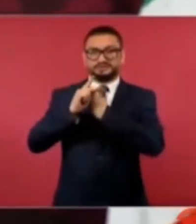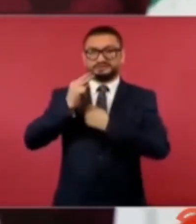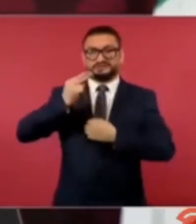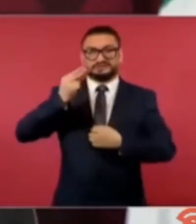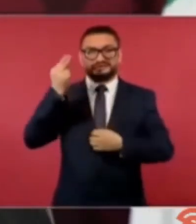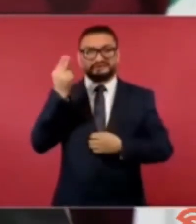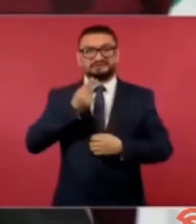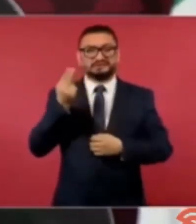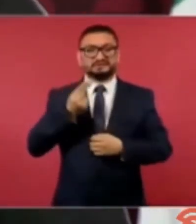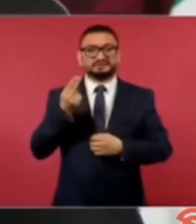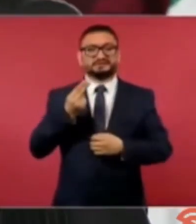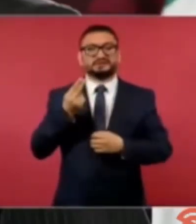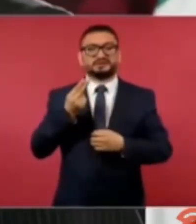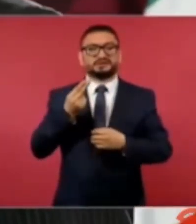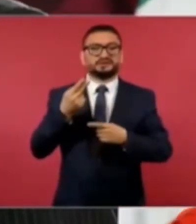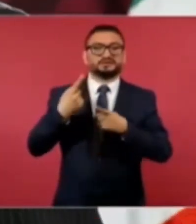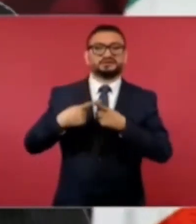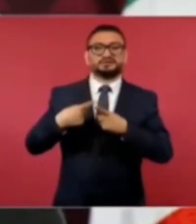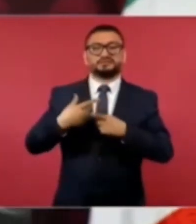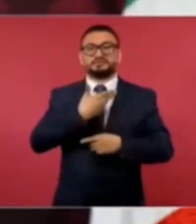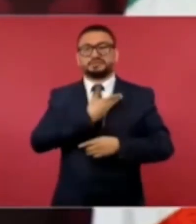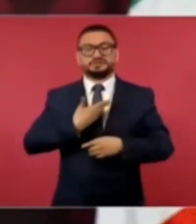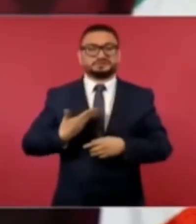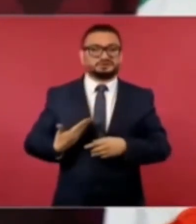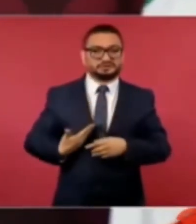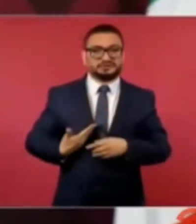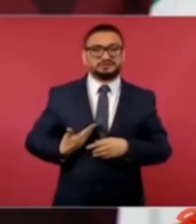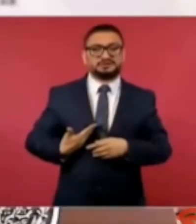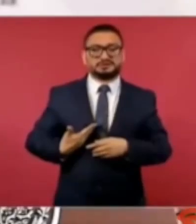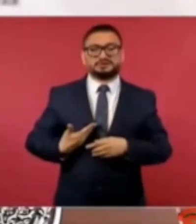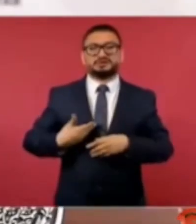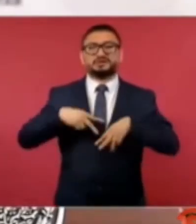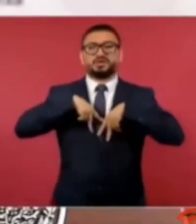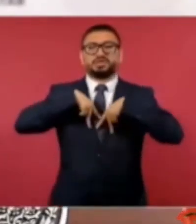presidentas presidentes débiles